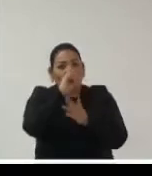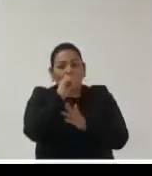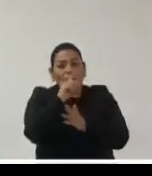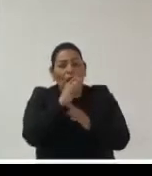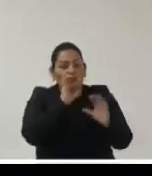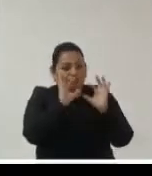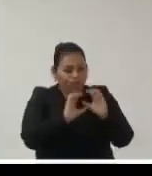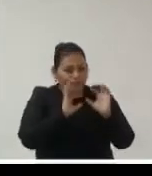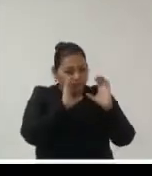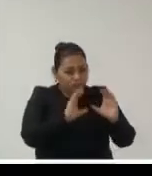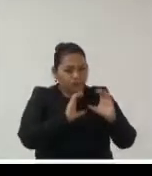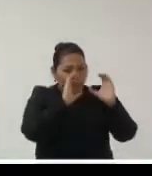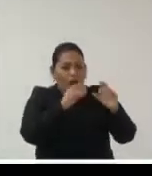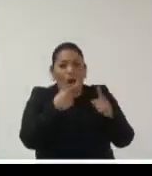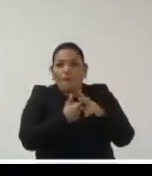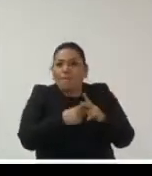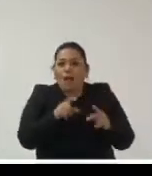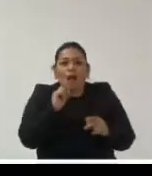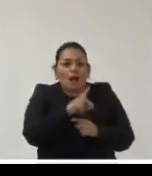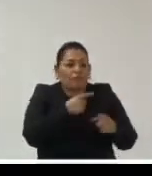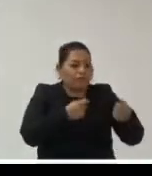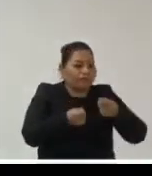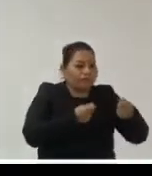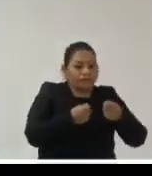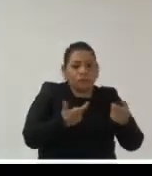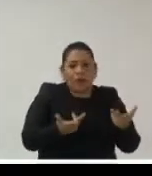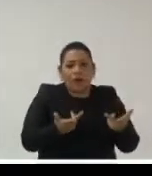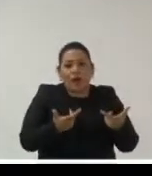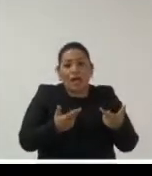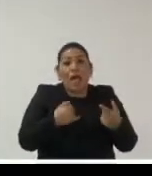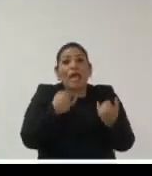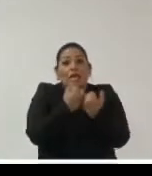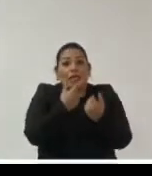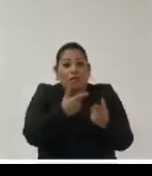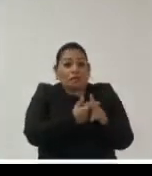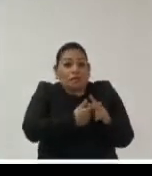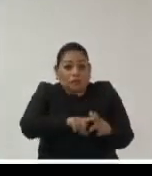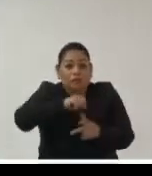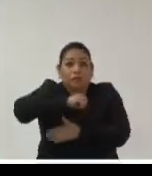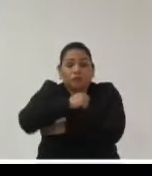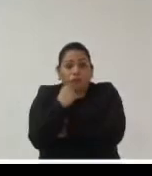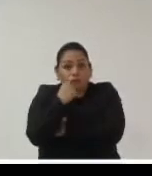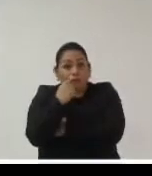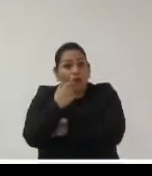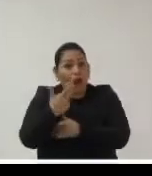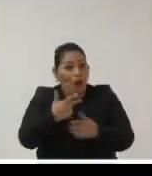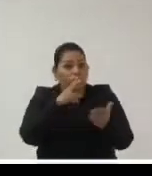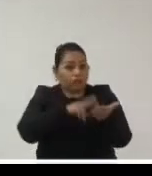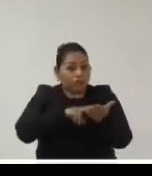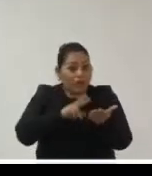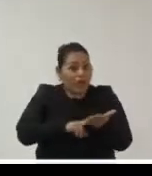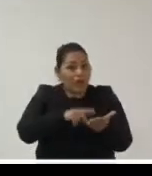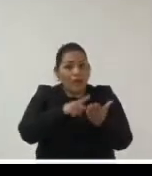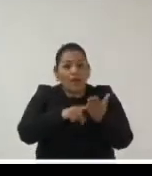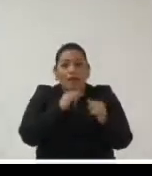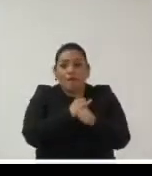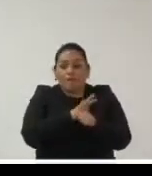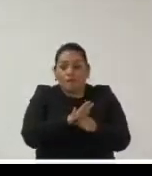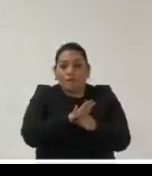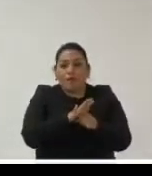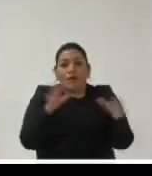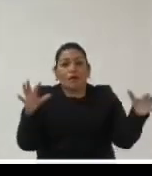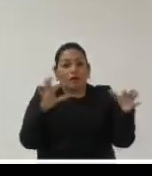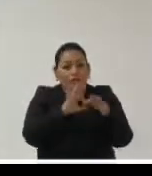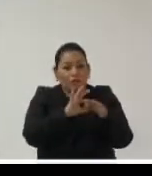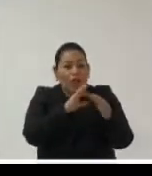ser tratados con los mismos principios de la gestión documental que comiencen a ser archivados que comiencen a ser valorados que el vínculo